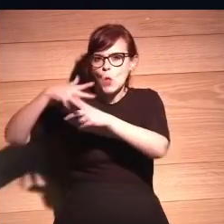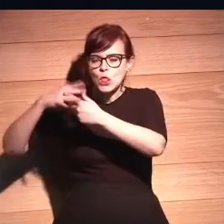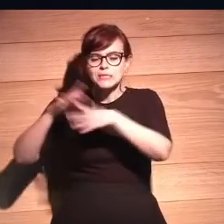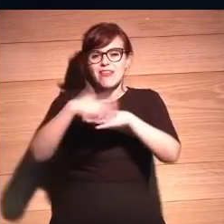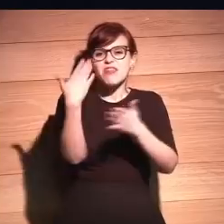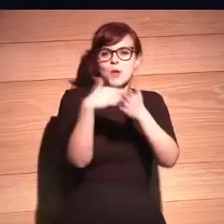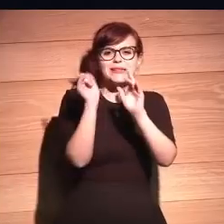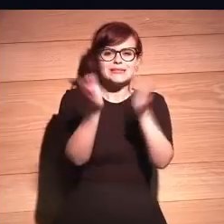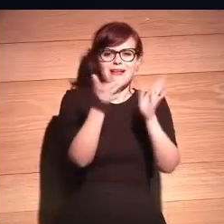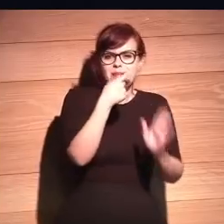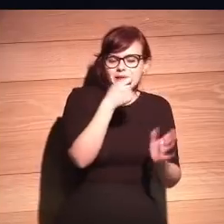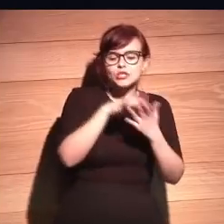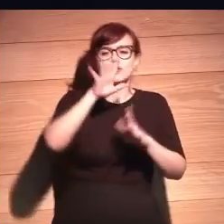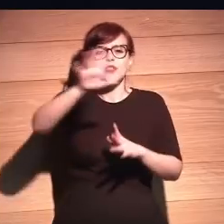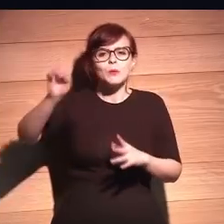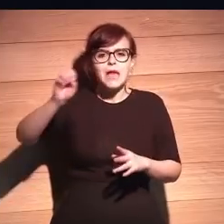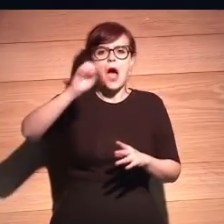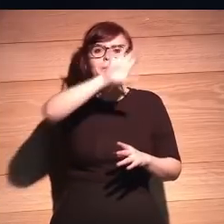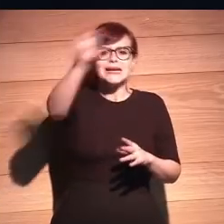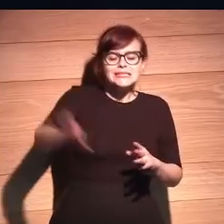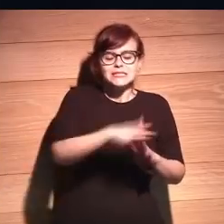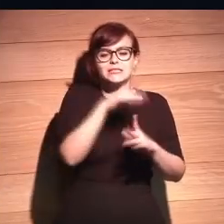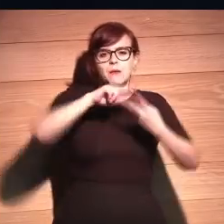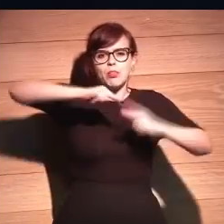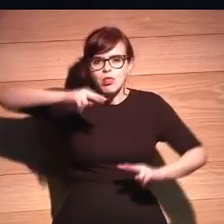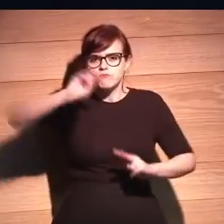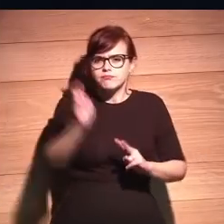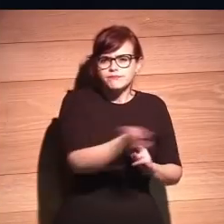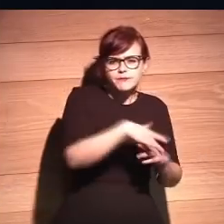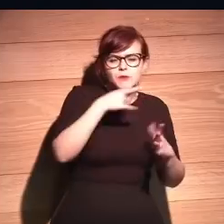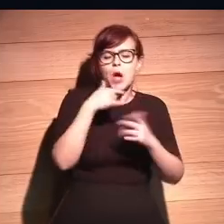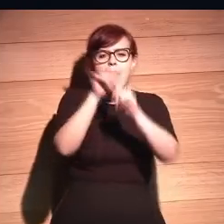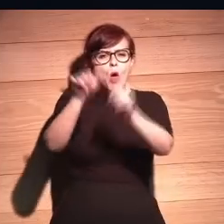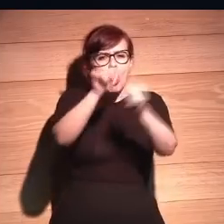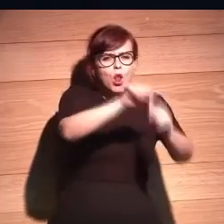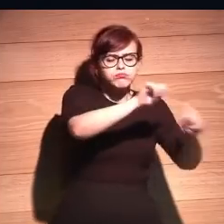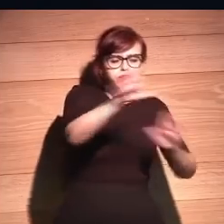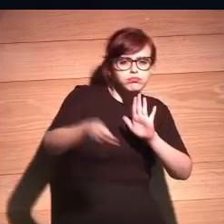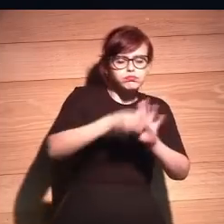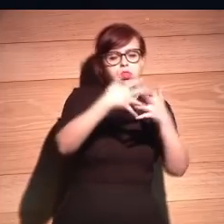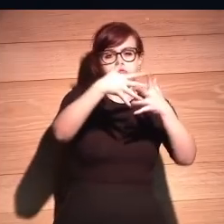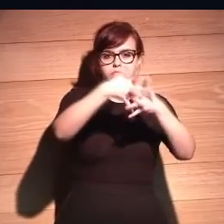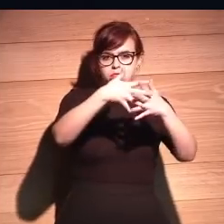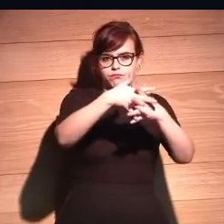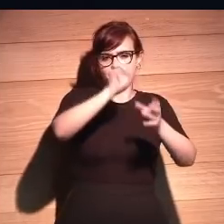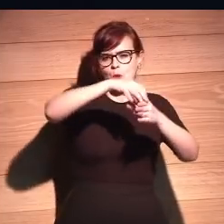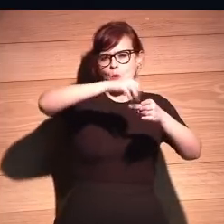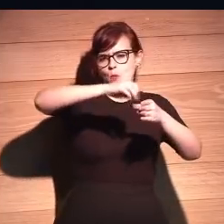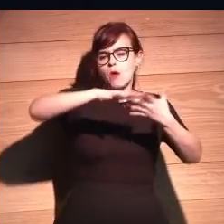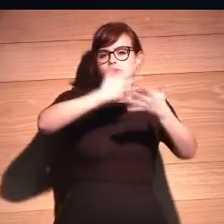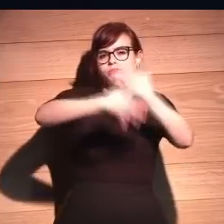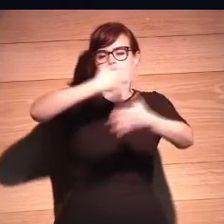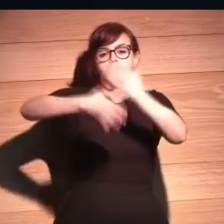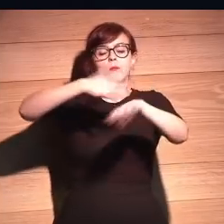tratamientos, 50 países, genotipos, fenotipos diferentes, y al final esa red neuronal es capaz de